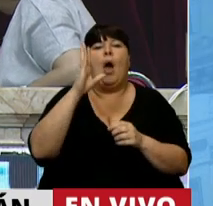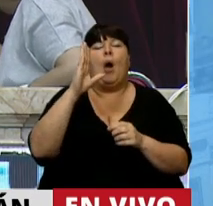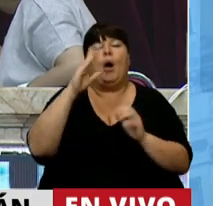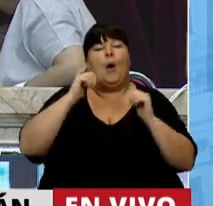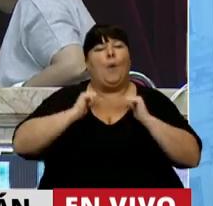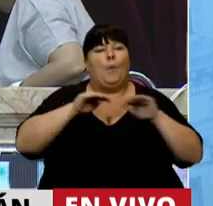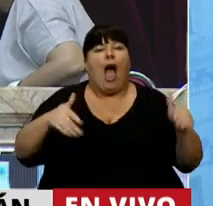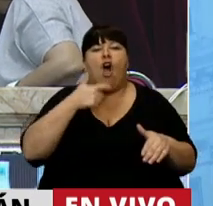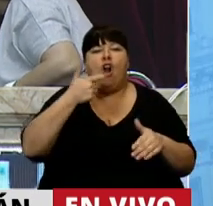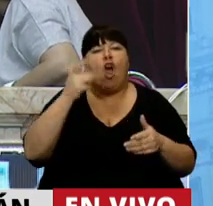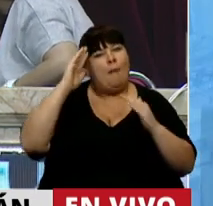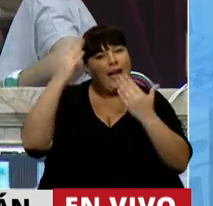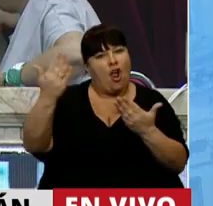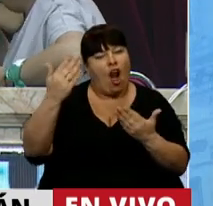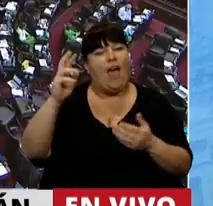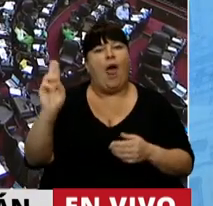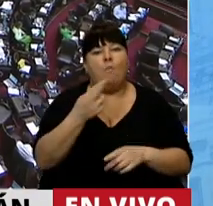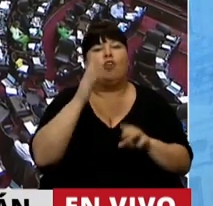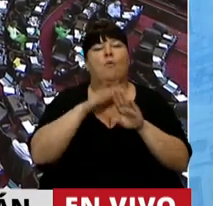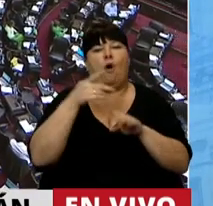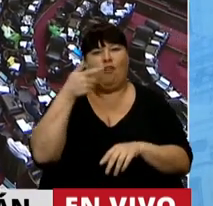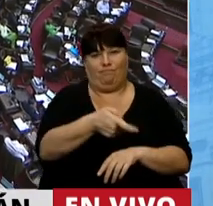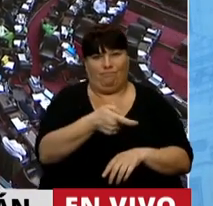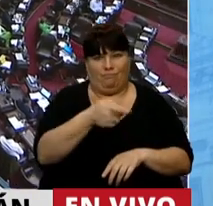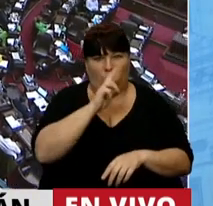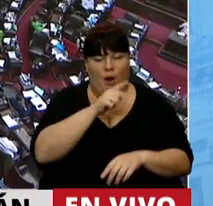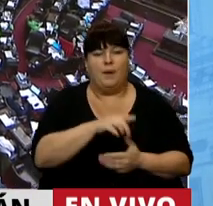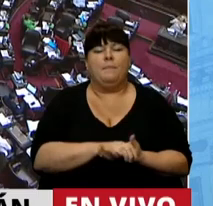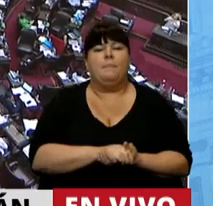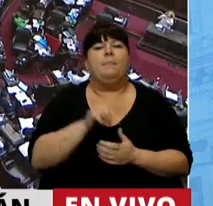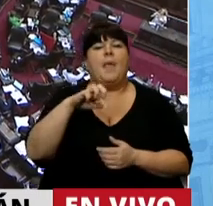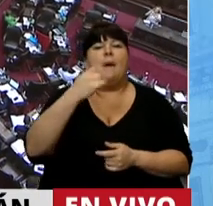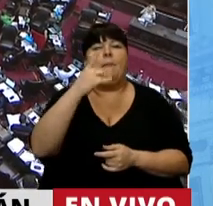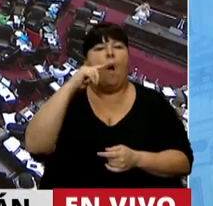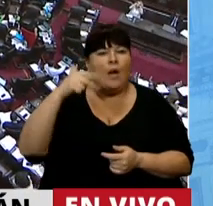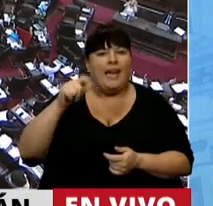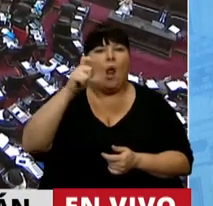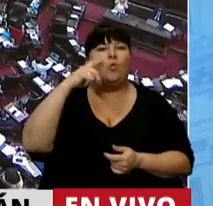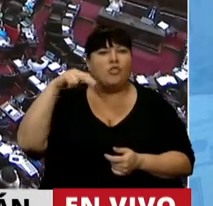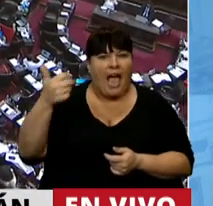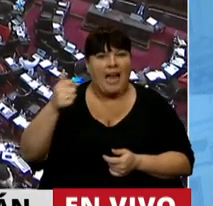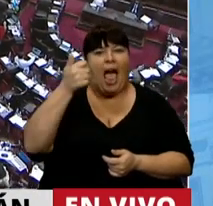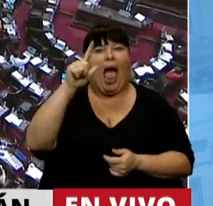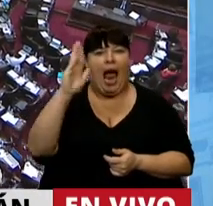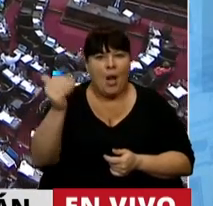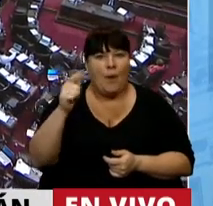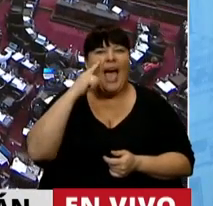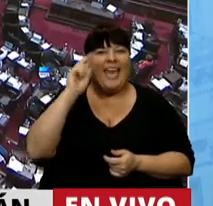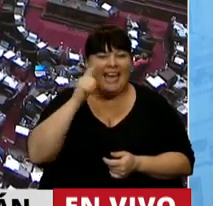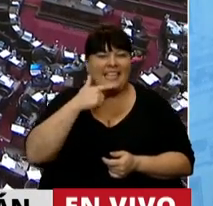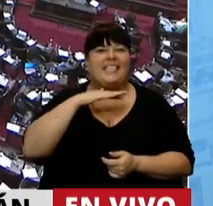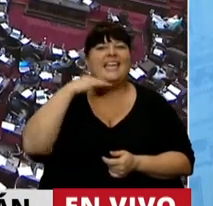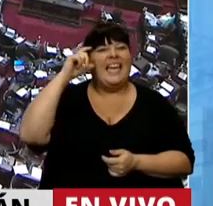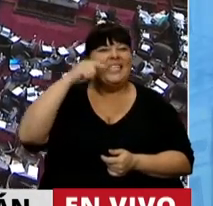Rojo para recordar a las víctimas de femicidio. Ellas son Paulina, Luciana, Alba, Iris,